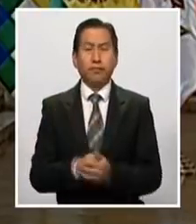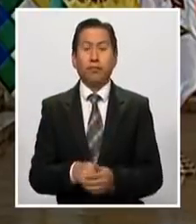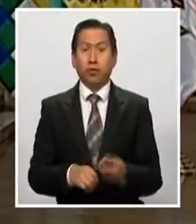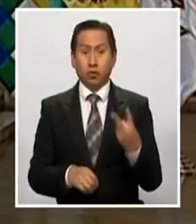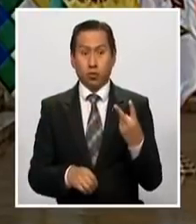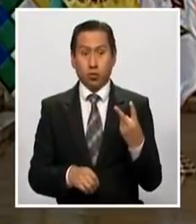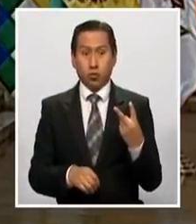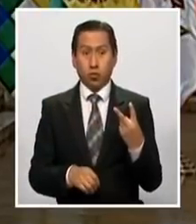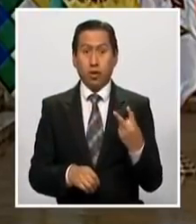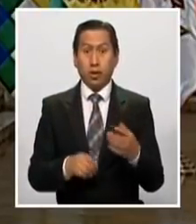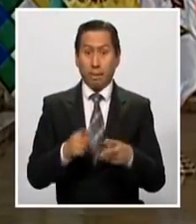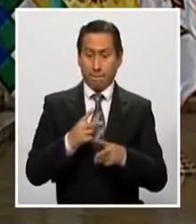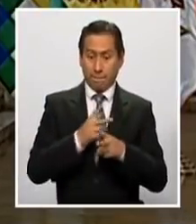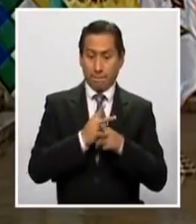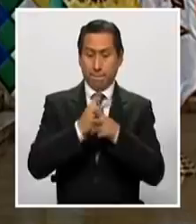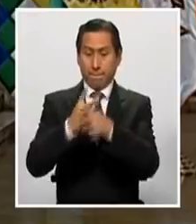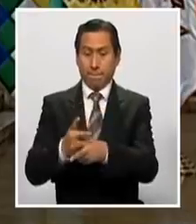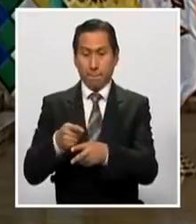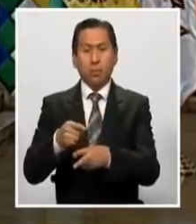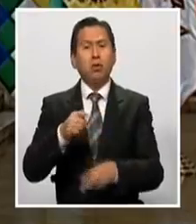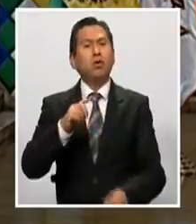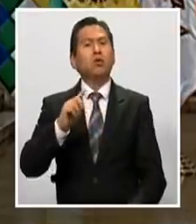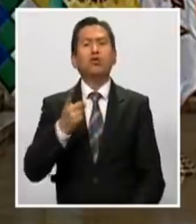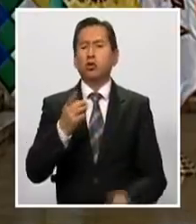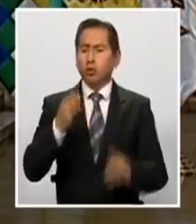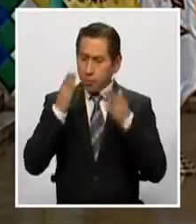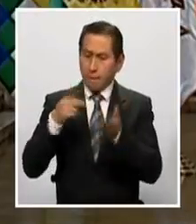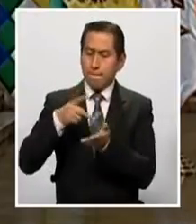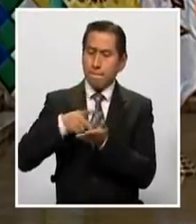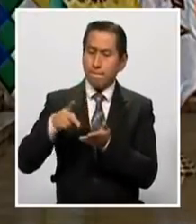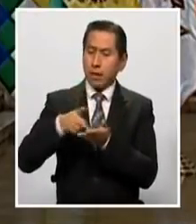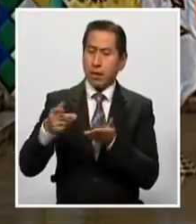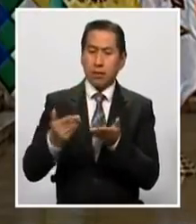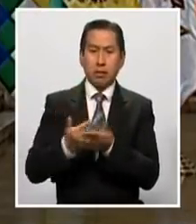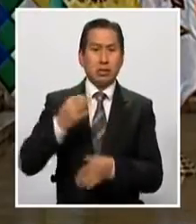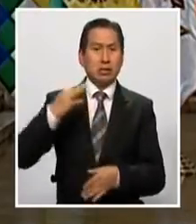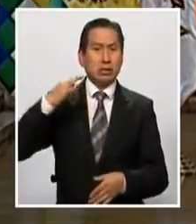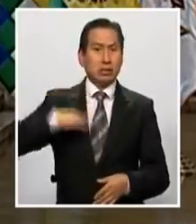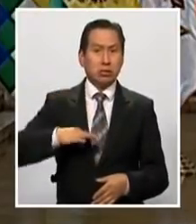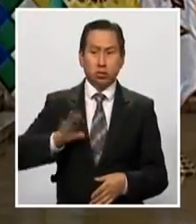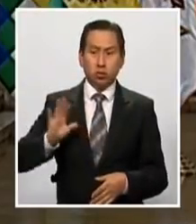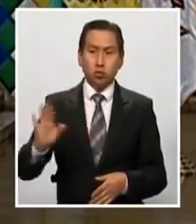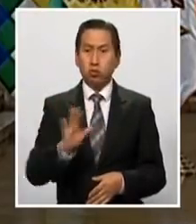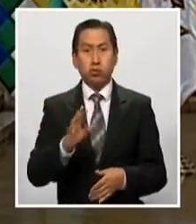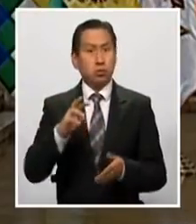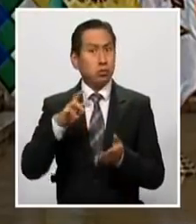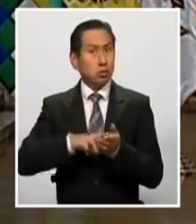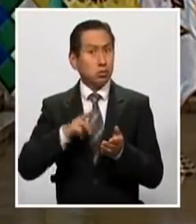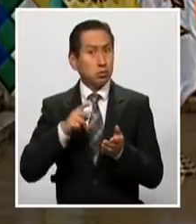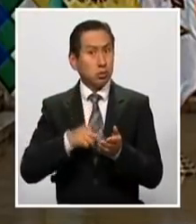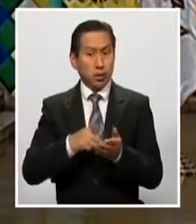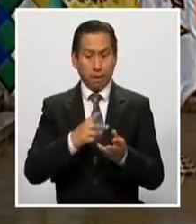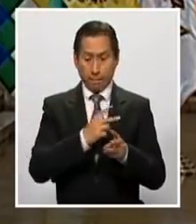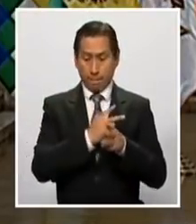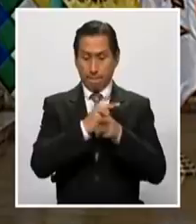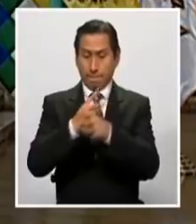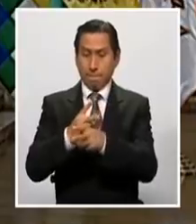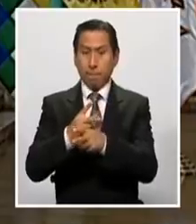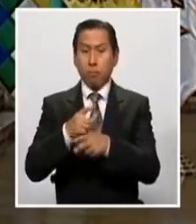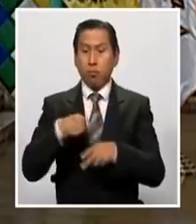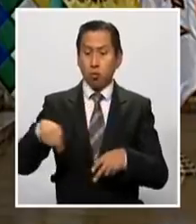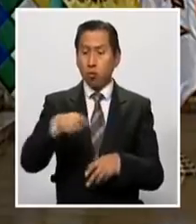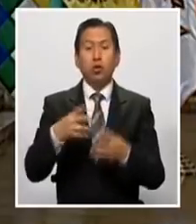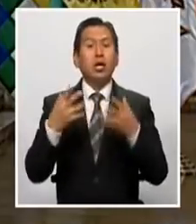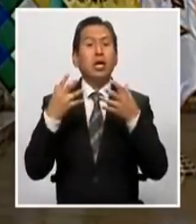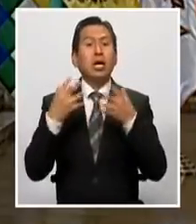esos préstamos solo pueden utilizarse para pagar sueldos o salarios. Es decir, son préstamos para que las